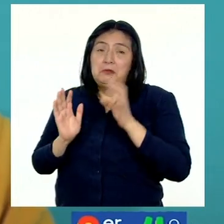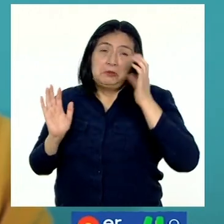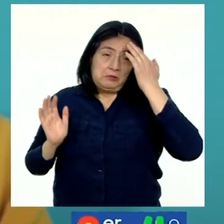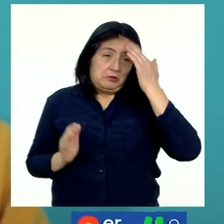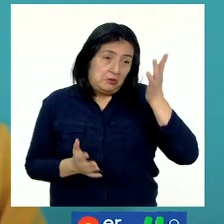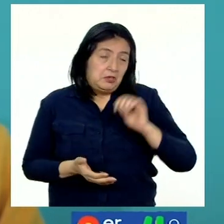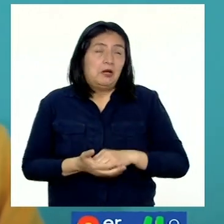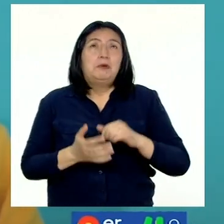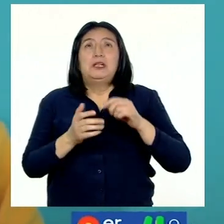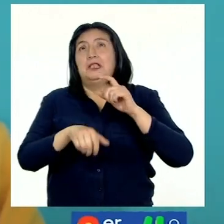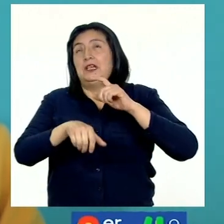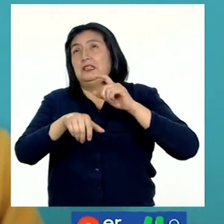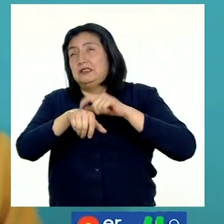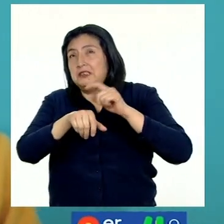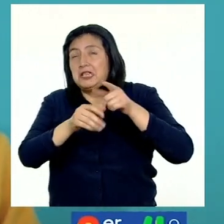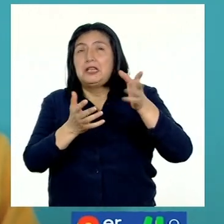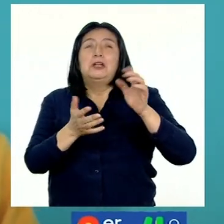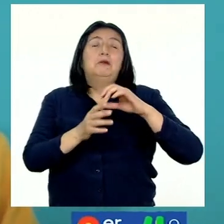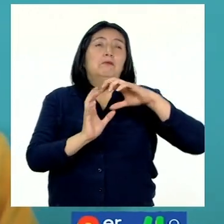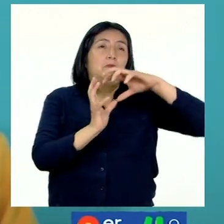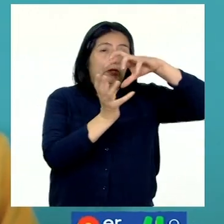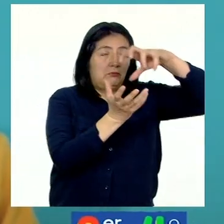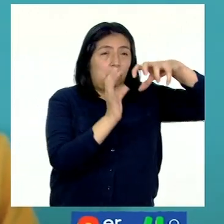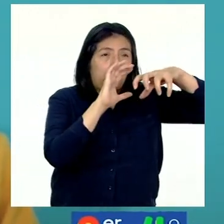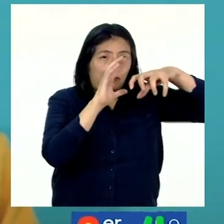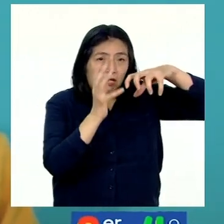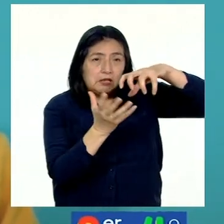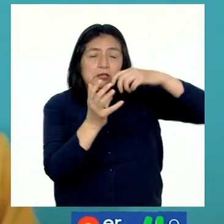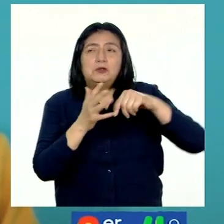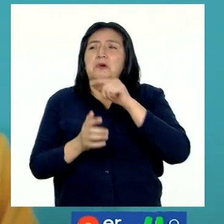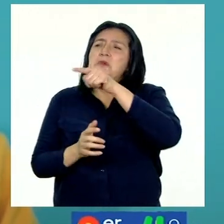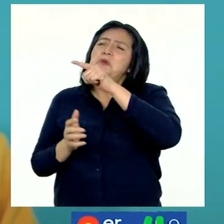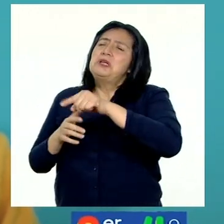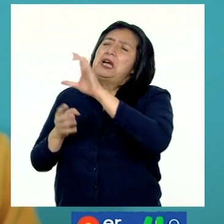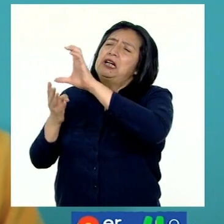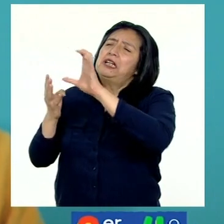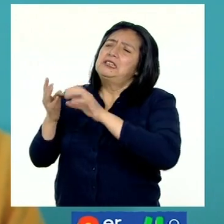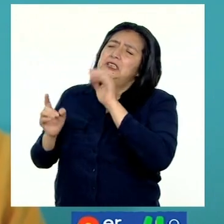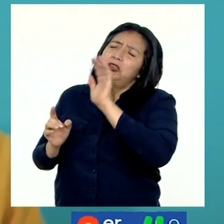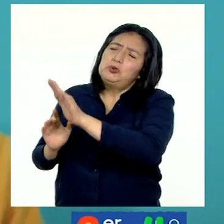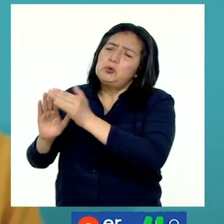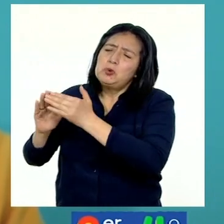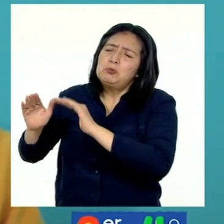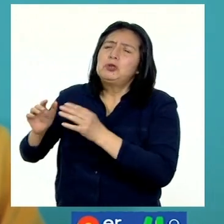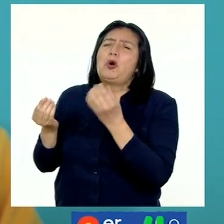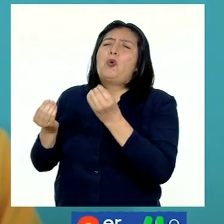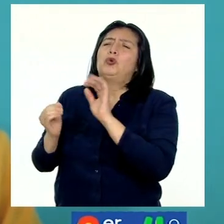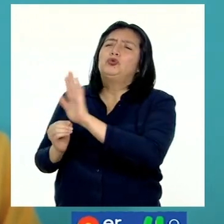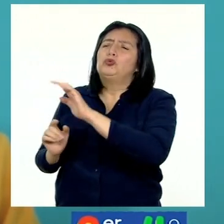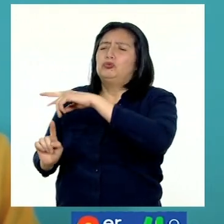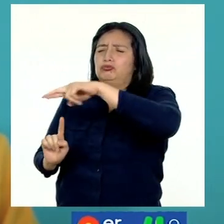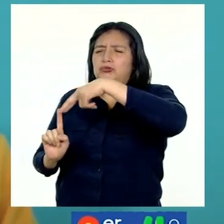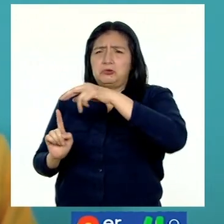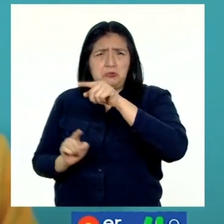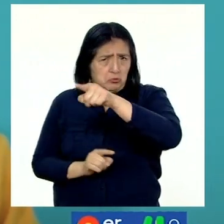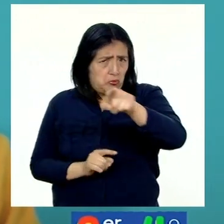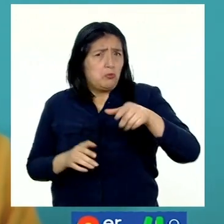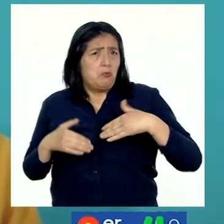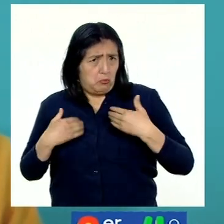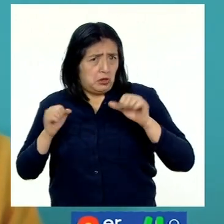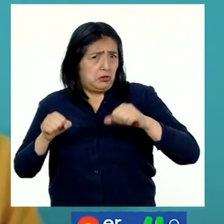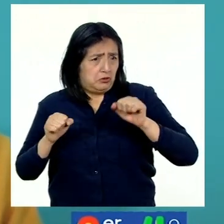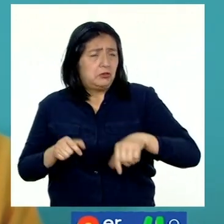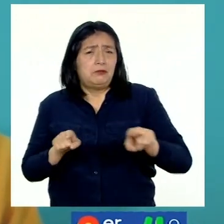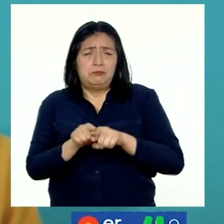saber el tiempo y las características justamente de tu localidad o del entorno. Ustedes también pueden ser